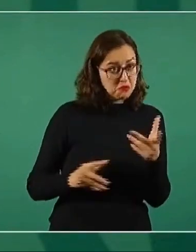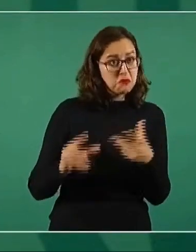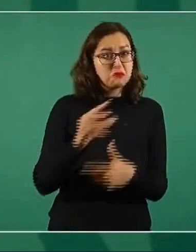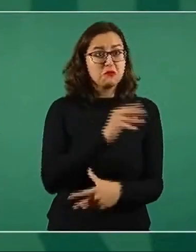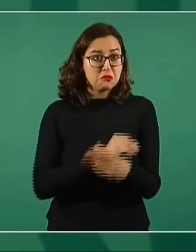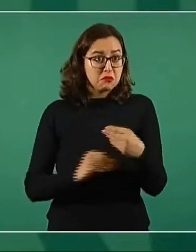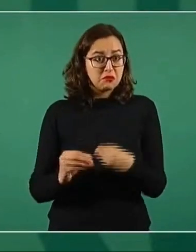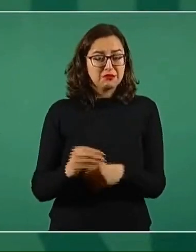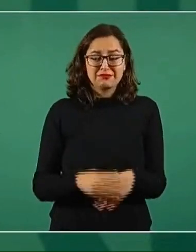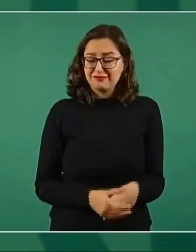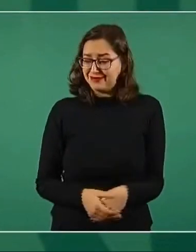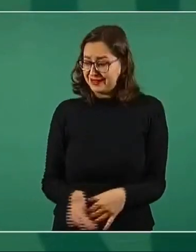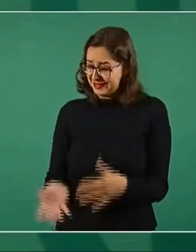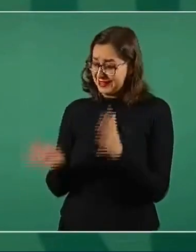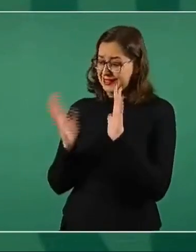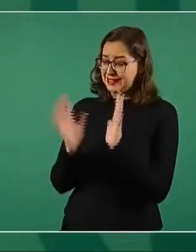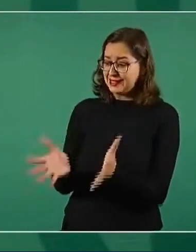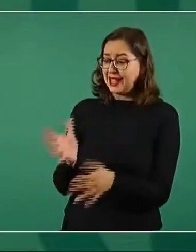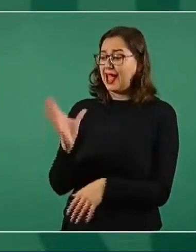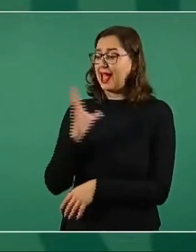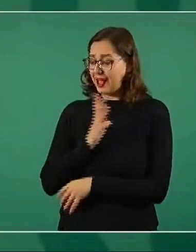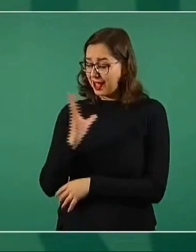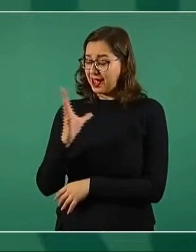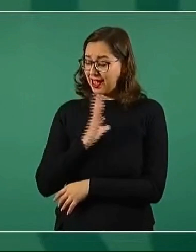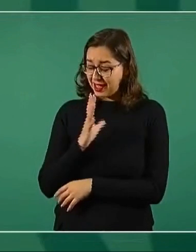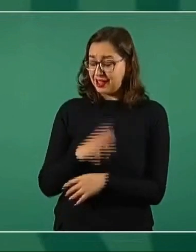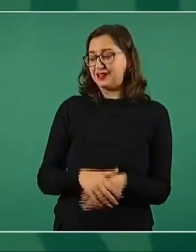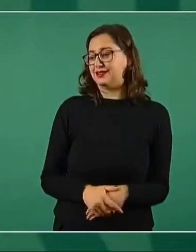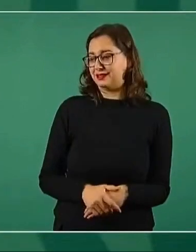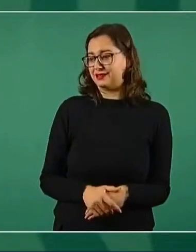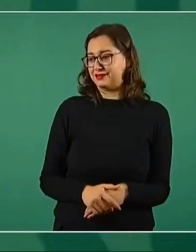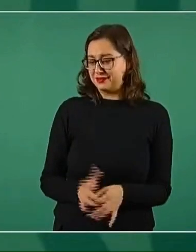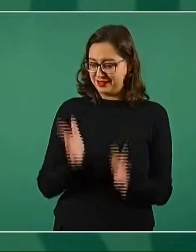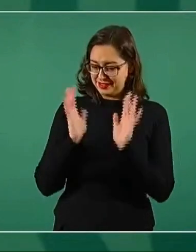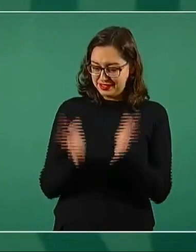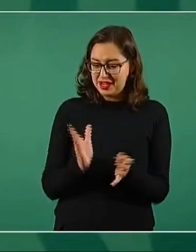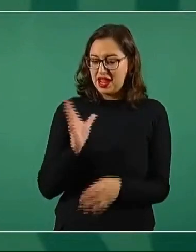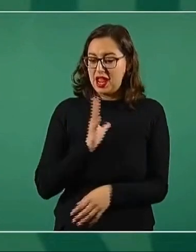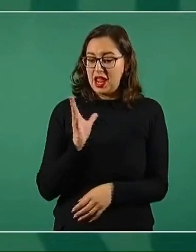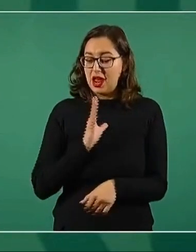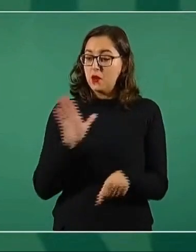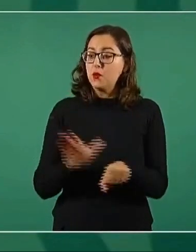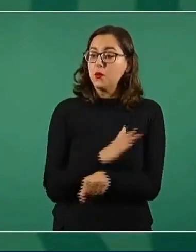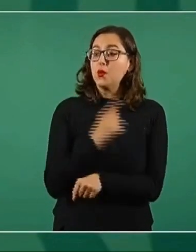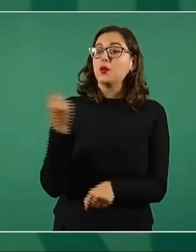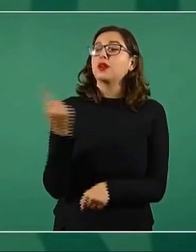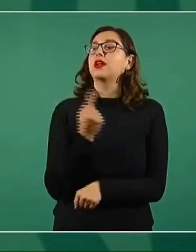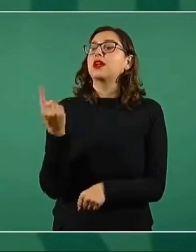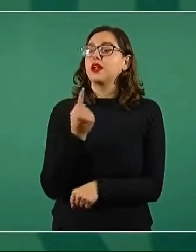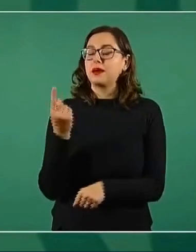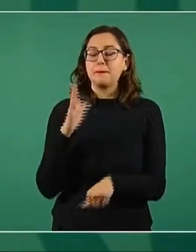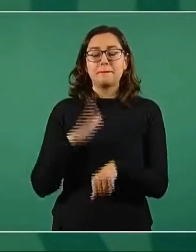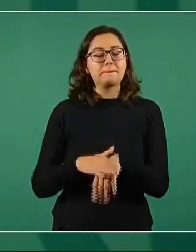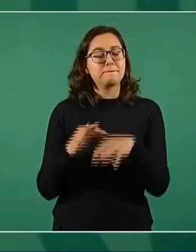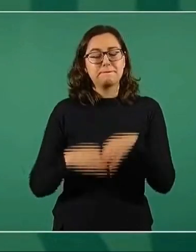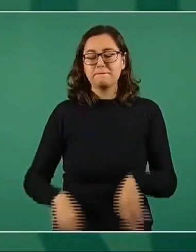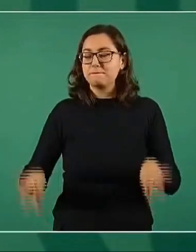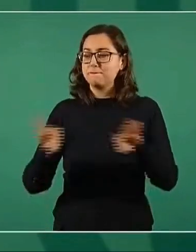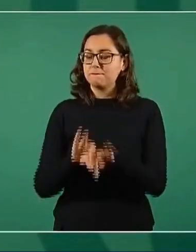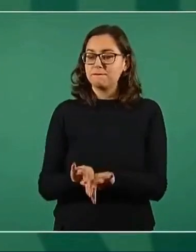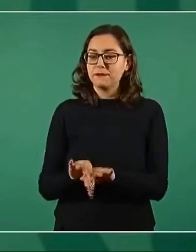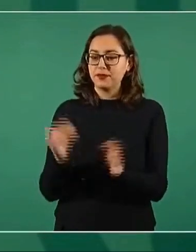se procura la distribución del ingreso. ¿De qué sirve